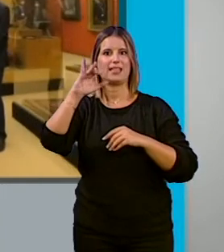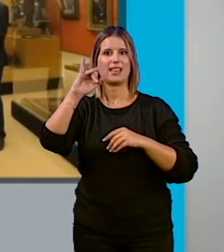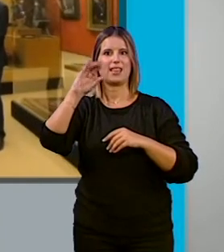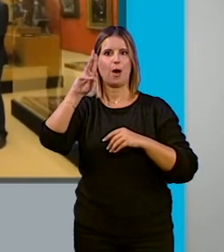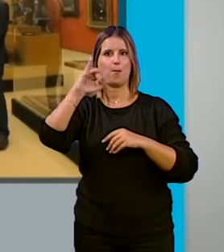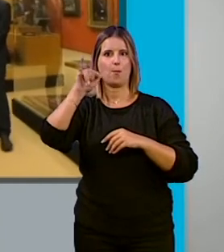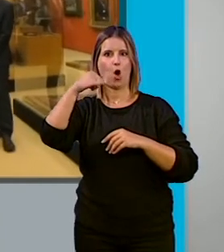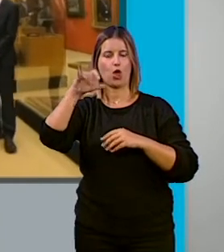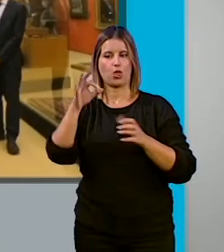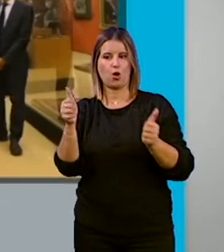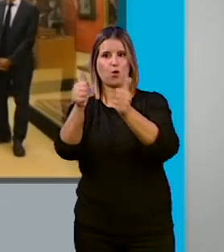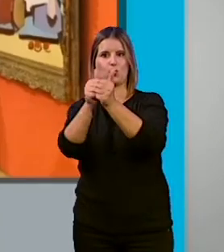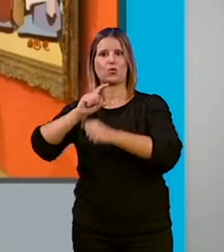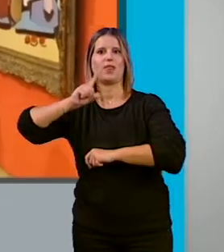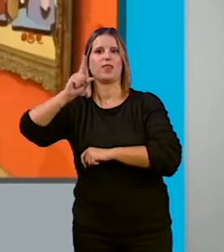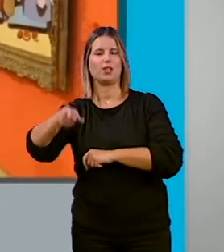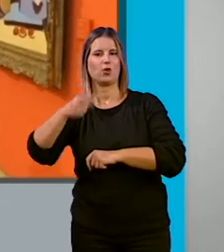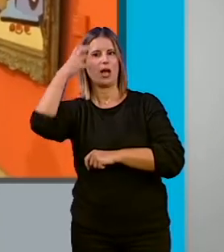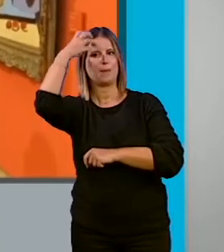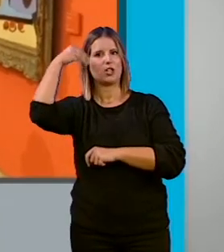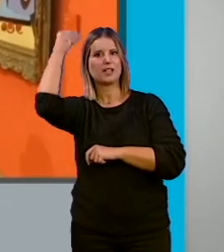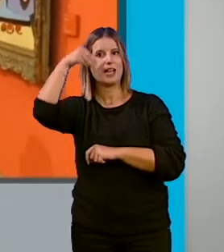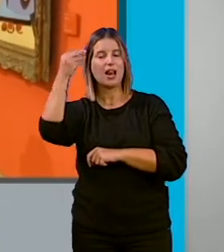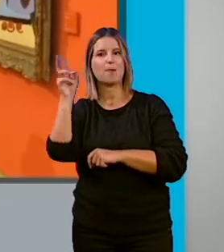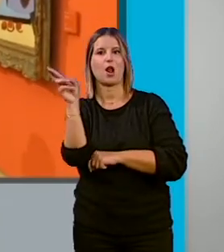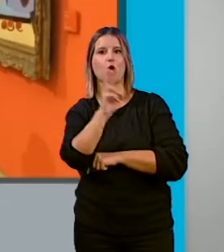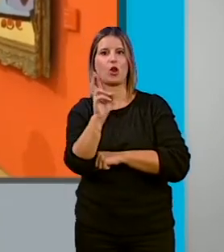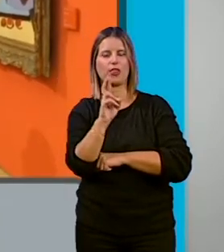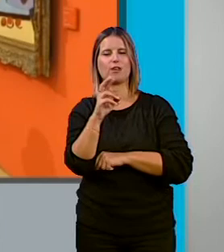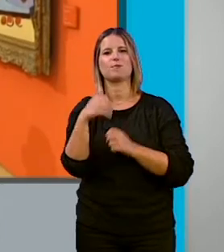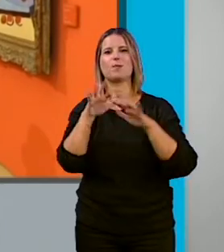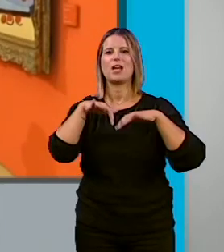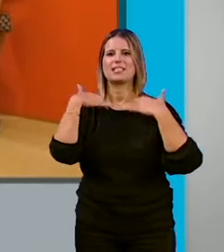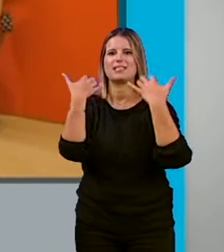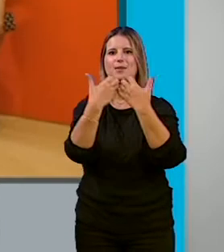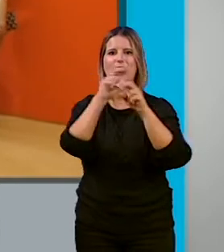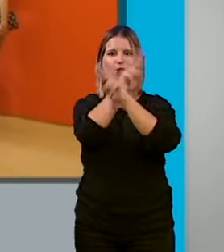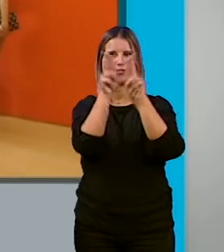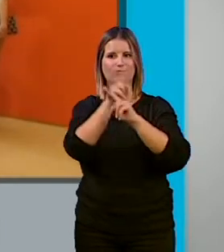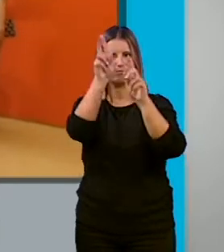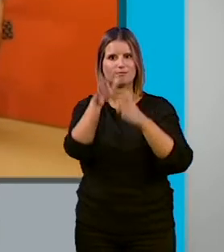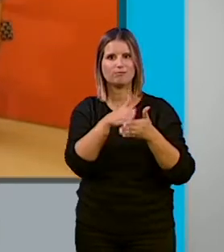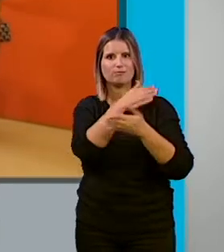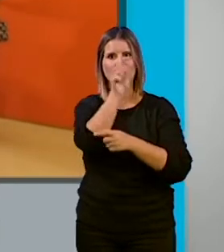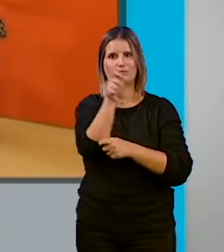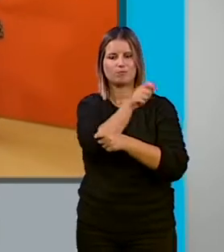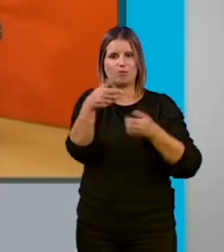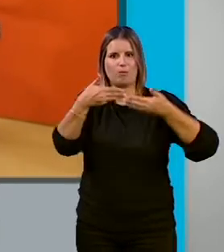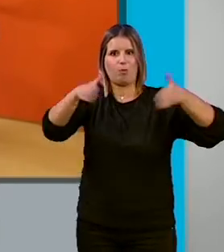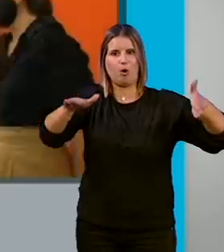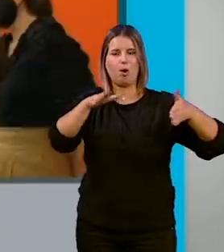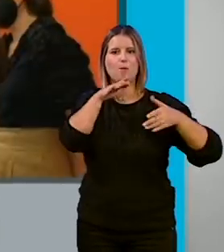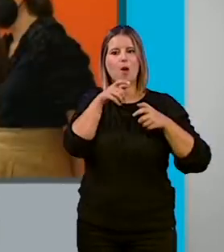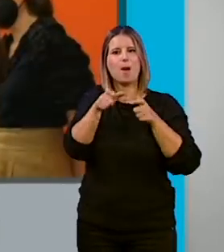del Patronato de la Alhambra y el Generalife, Rocío Díaz, han inaugurado el Seminario Internacional, que aborda el estudio de las piezas que se han expuesto,